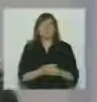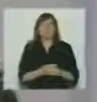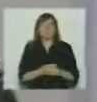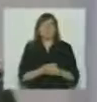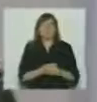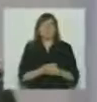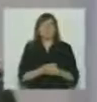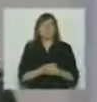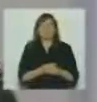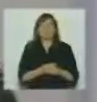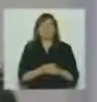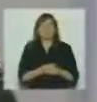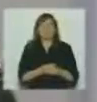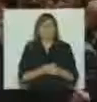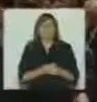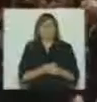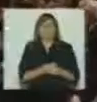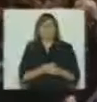de todos